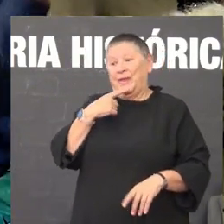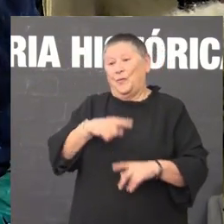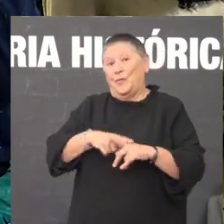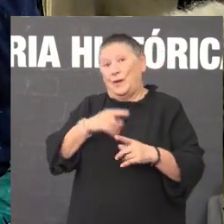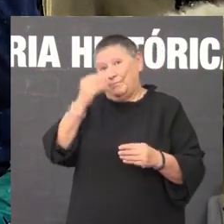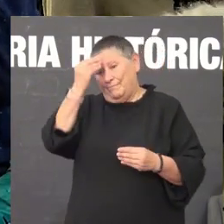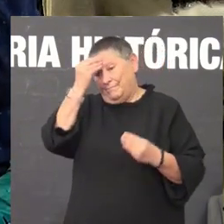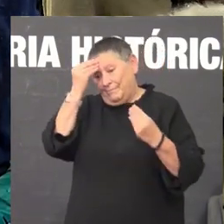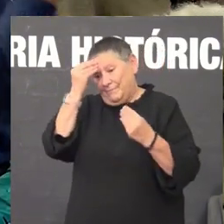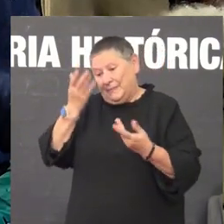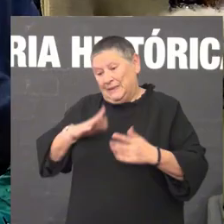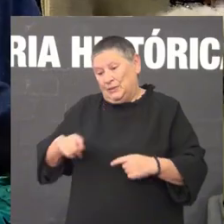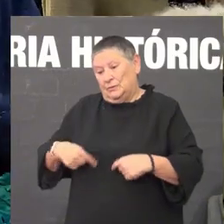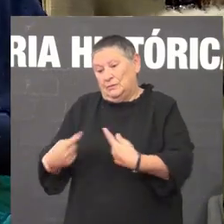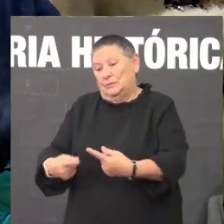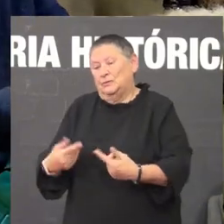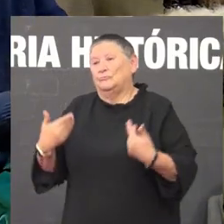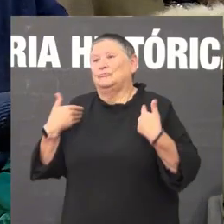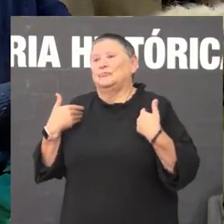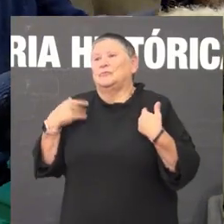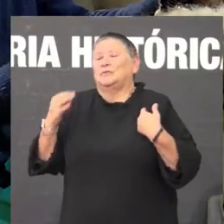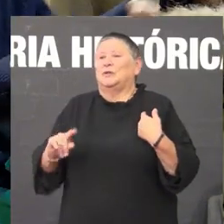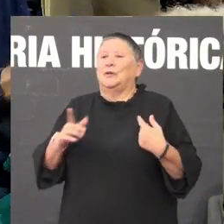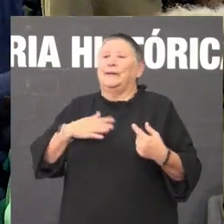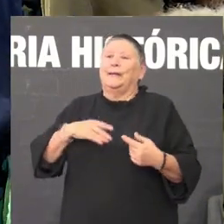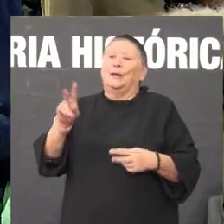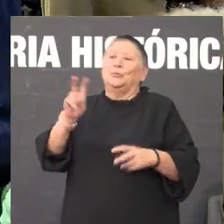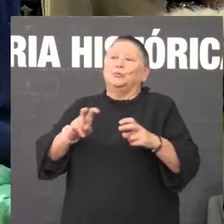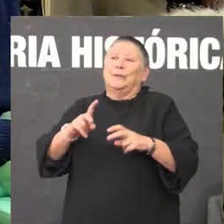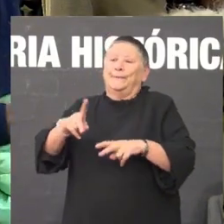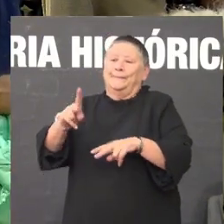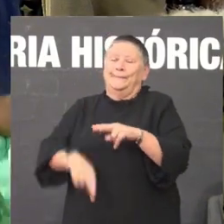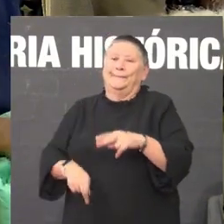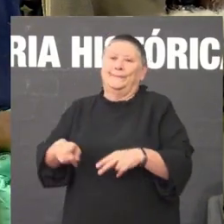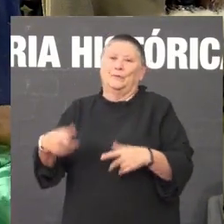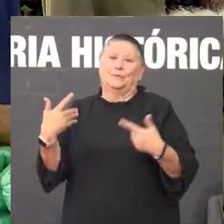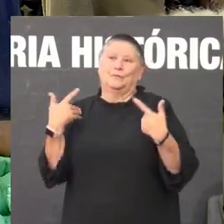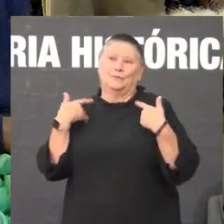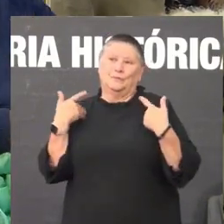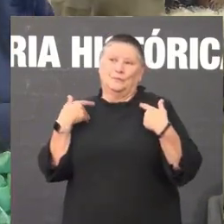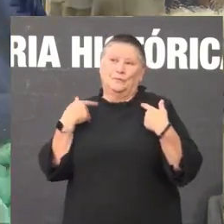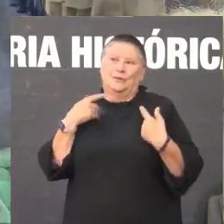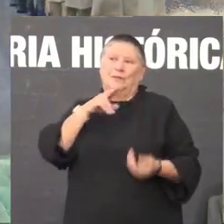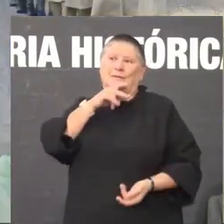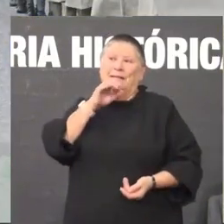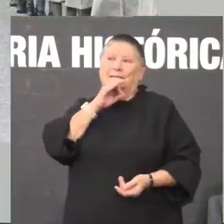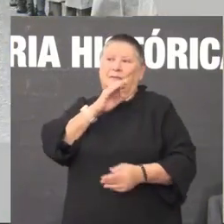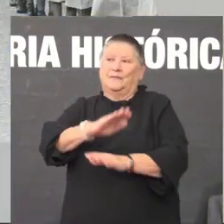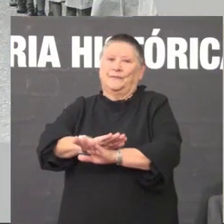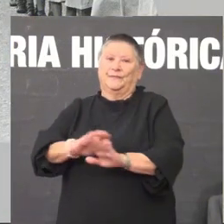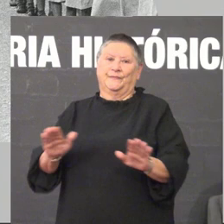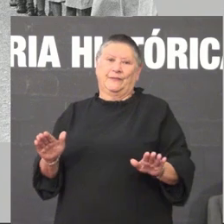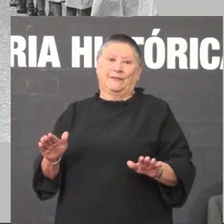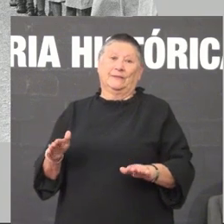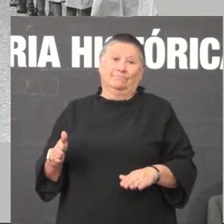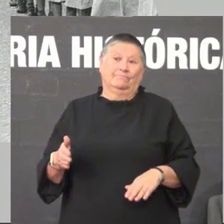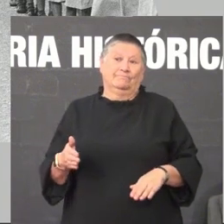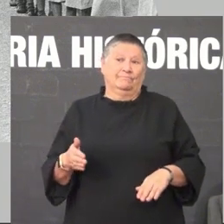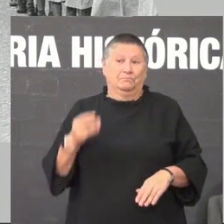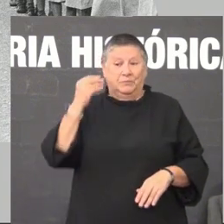de pensar que así aumentando o desprezo polo propio iso vai darlle oportunidades no